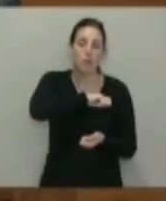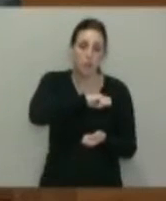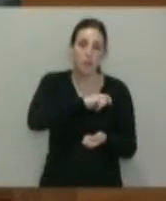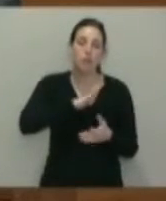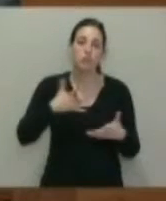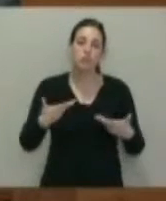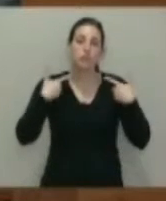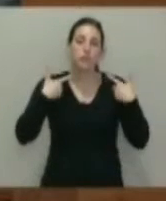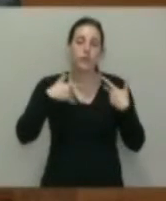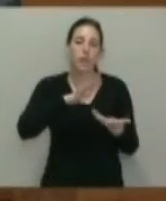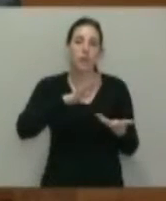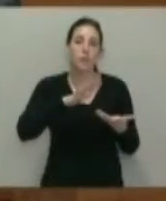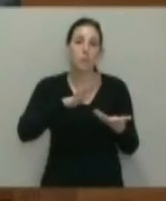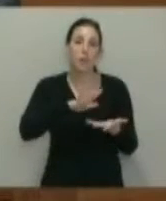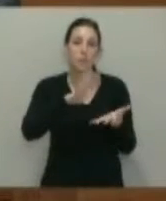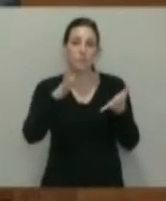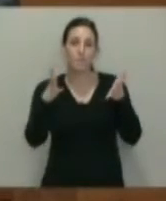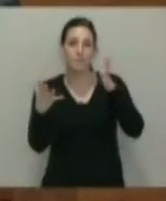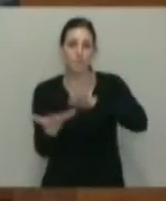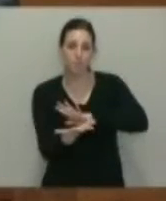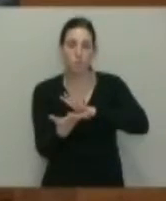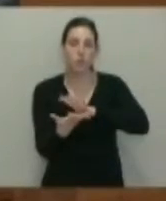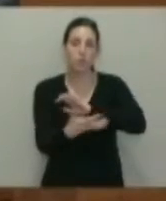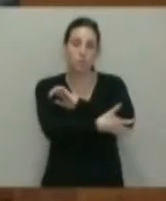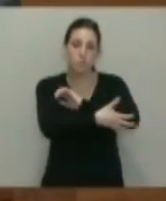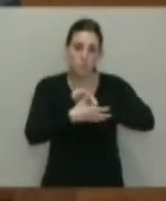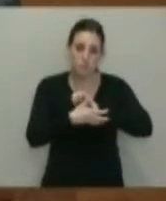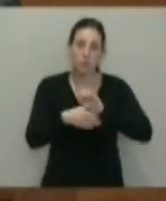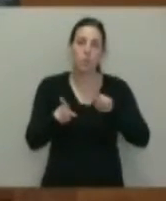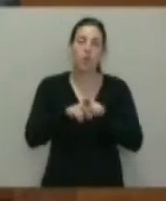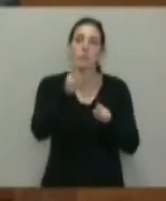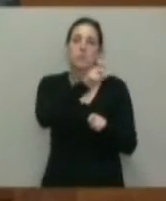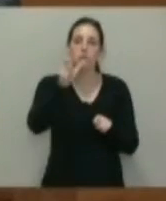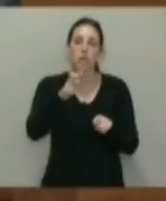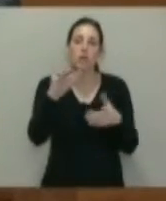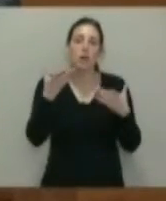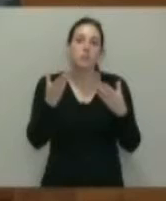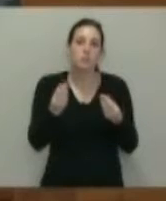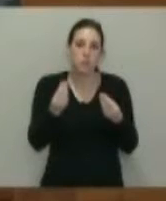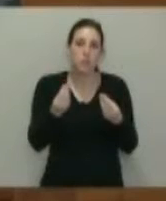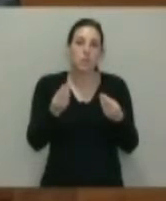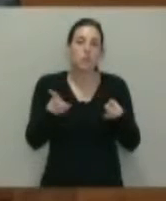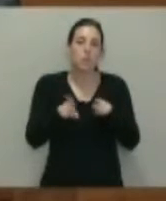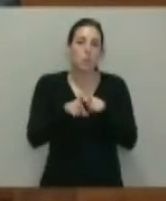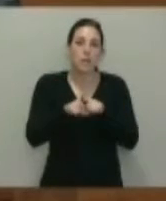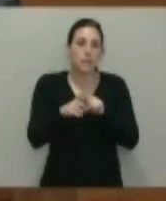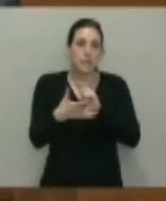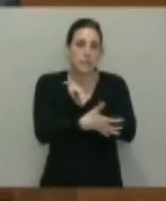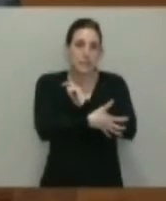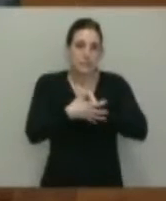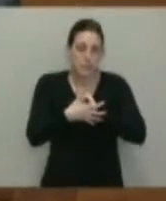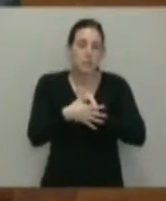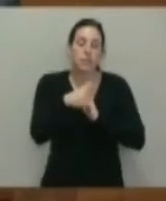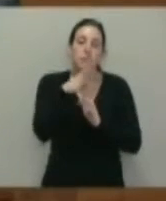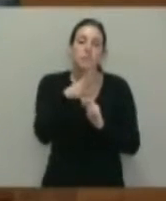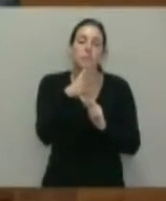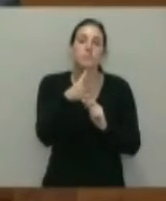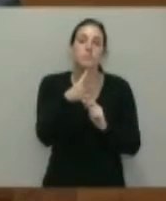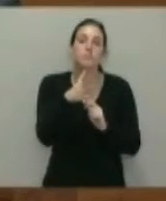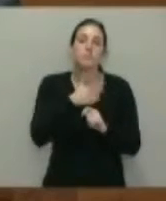proceso de empobrecimiento que ha empujado a muchas personas a la exclusión y a la marginalidad. Eso es evidente. Pero me gustaría